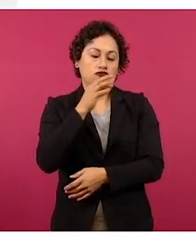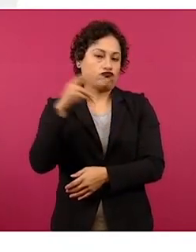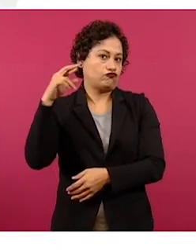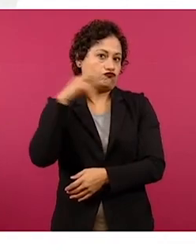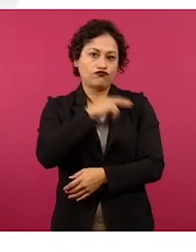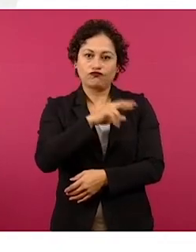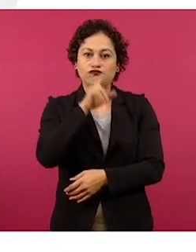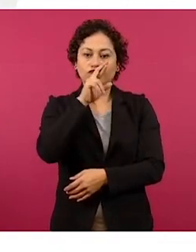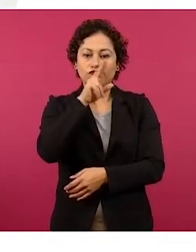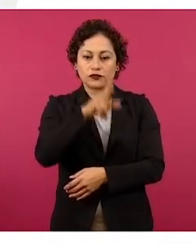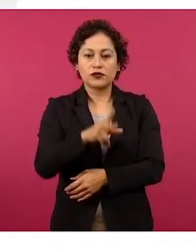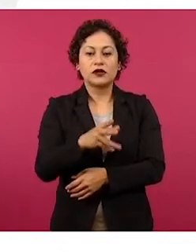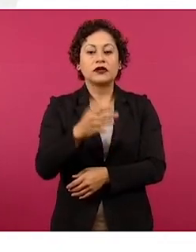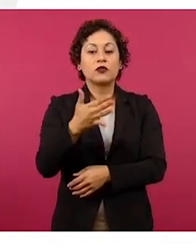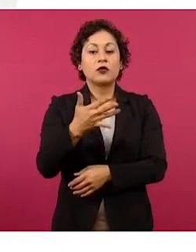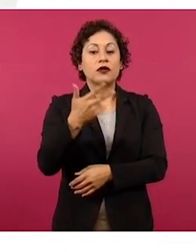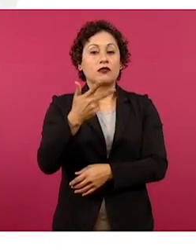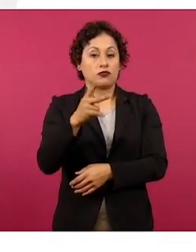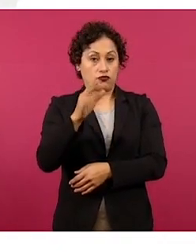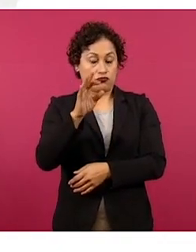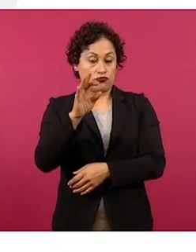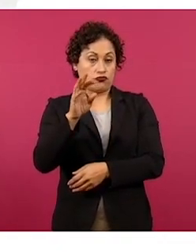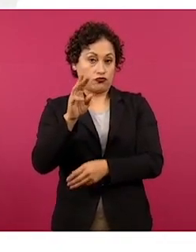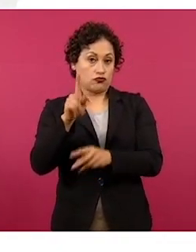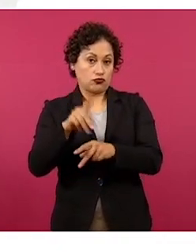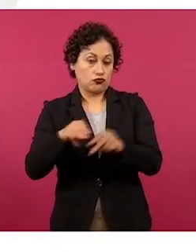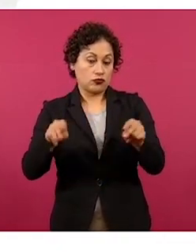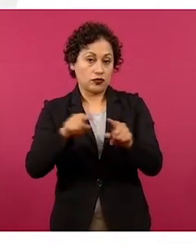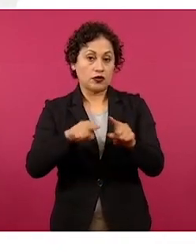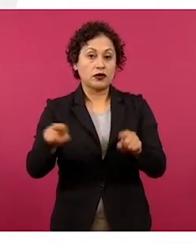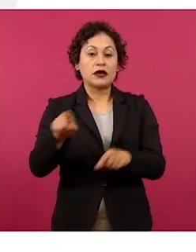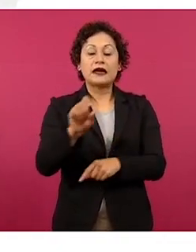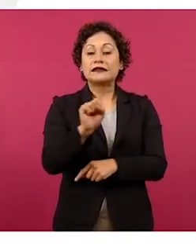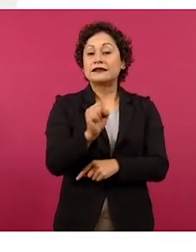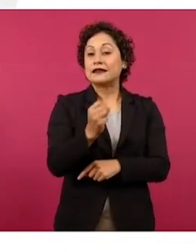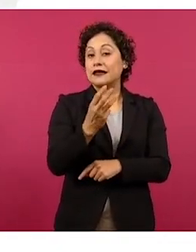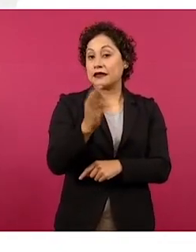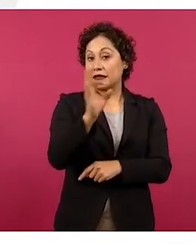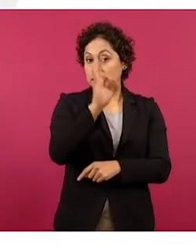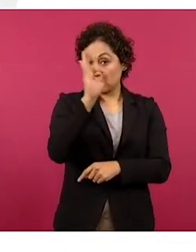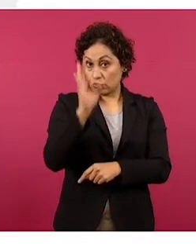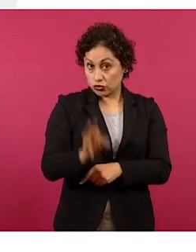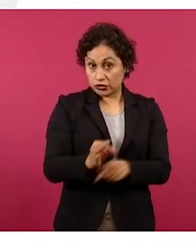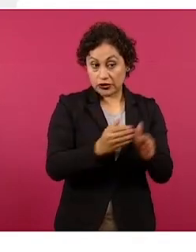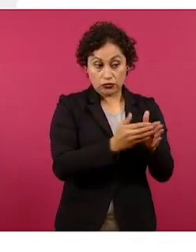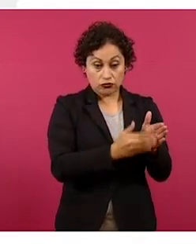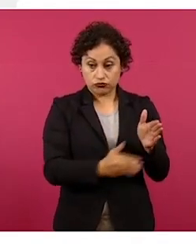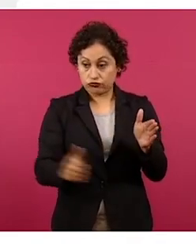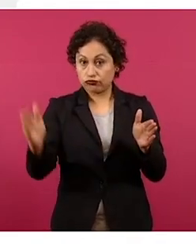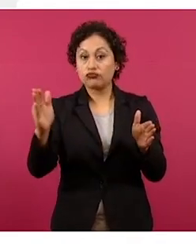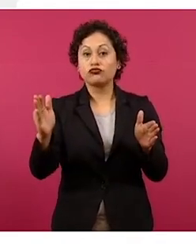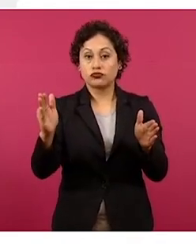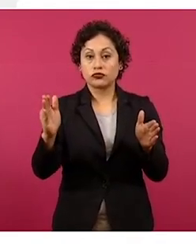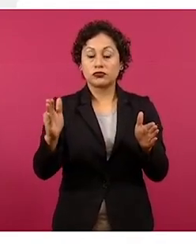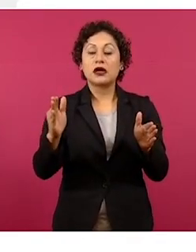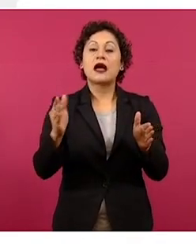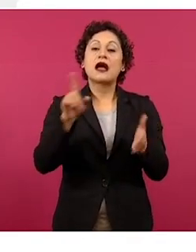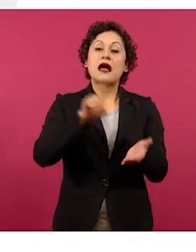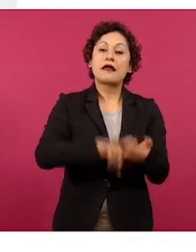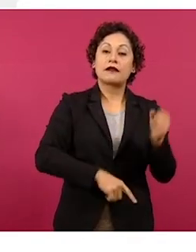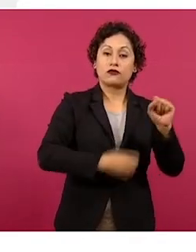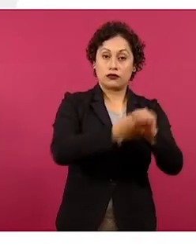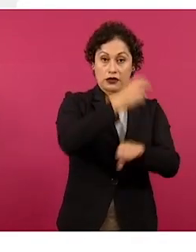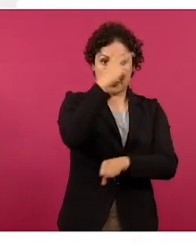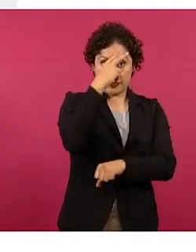esta longitud, más del 60 por ciento, son 63 por ciento del tramo, se encuentra en el Estado de México.